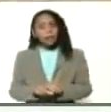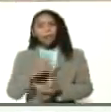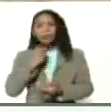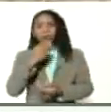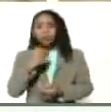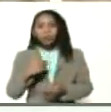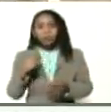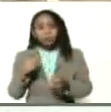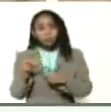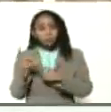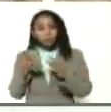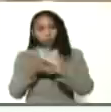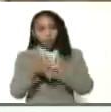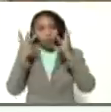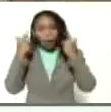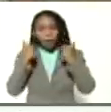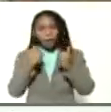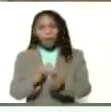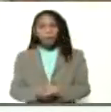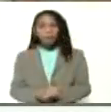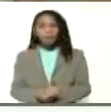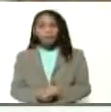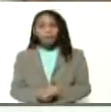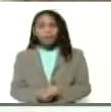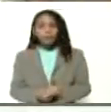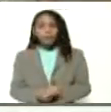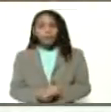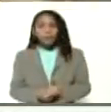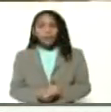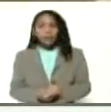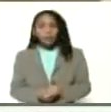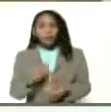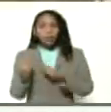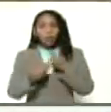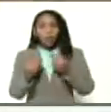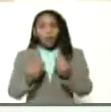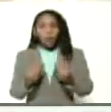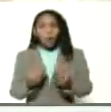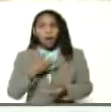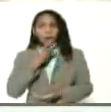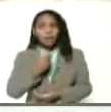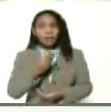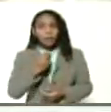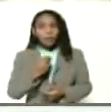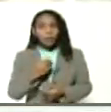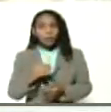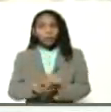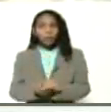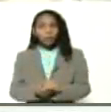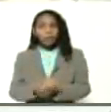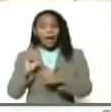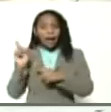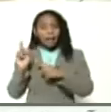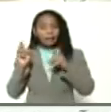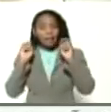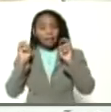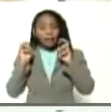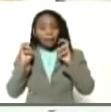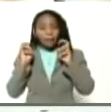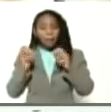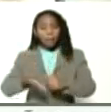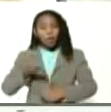unos ejemplares ovinos, como dijo el viceministro, la raza peliwey, una raza materna